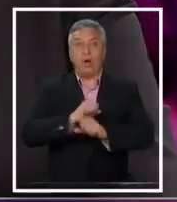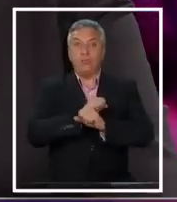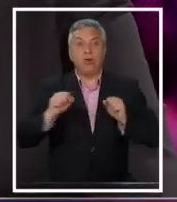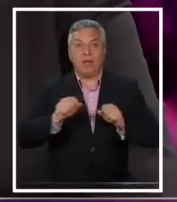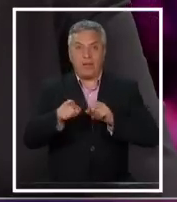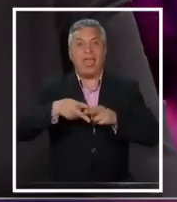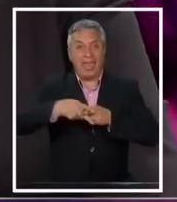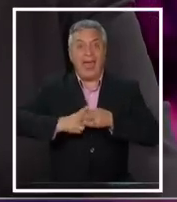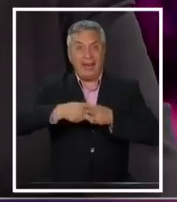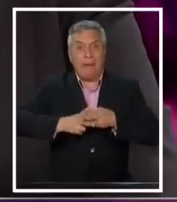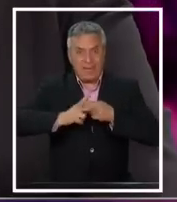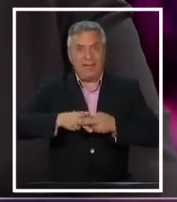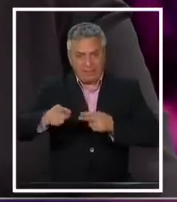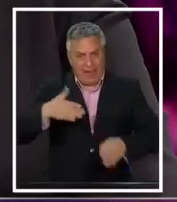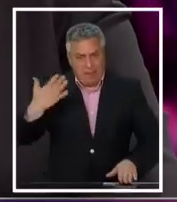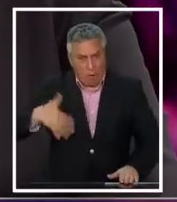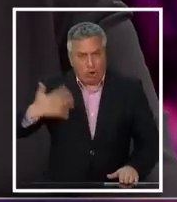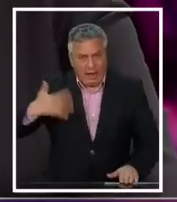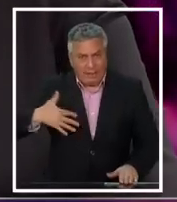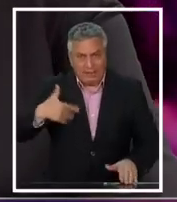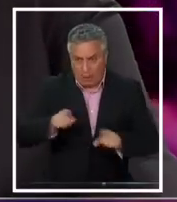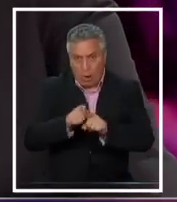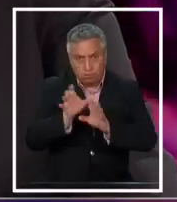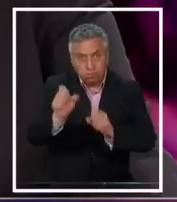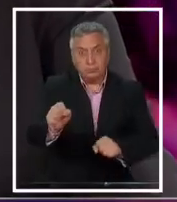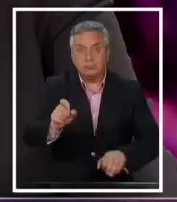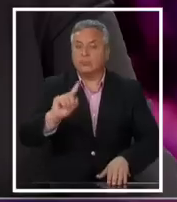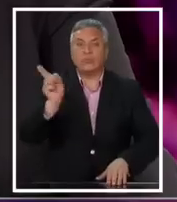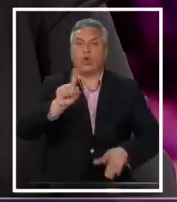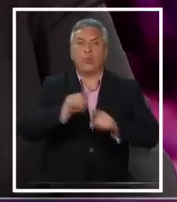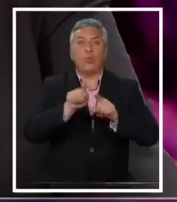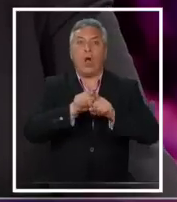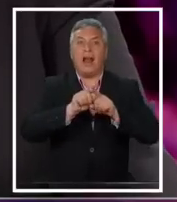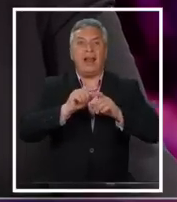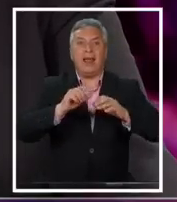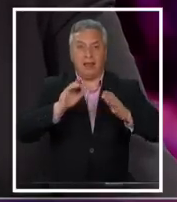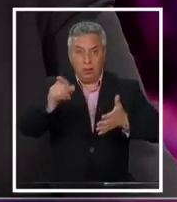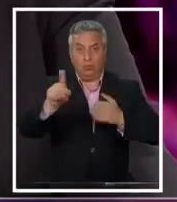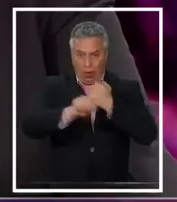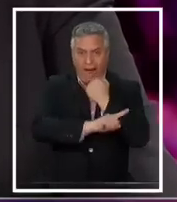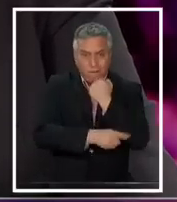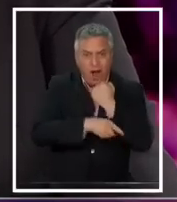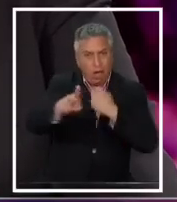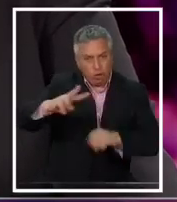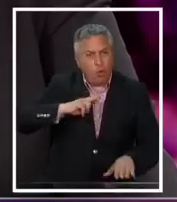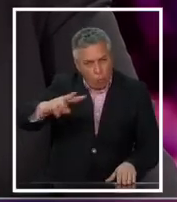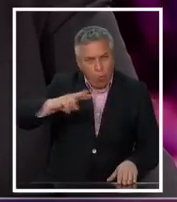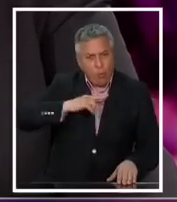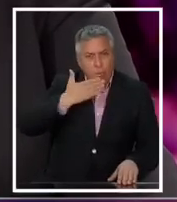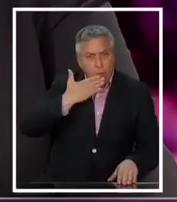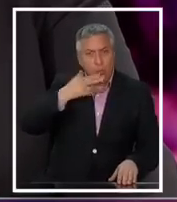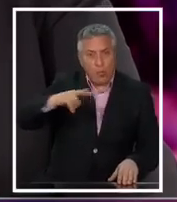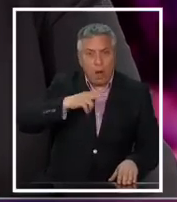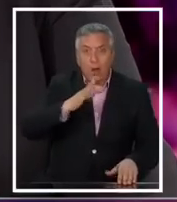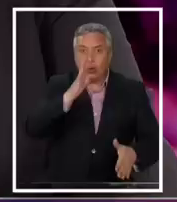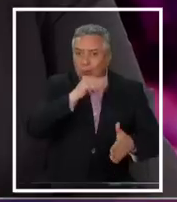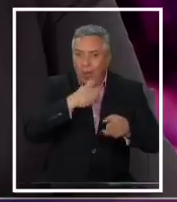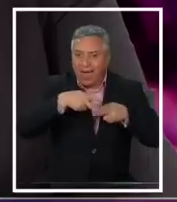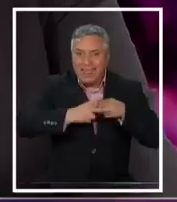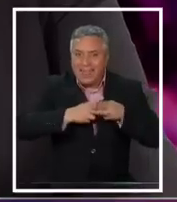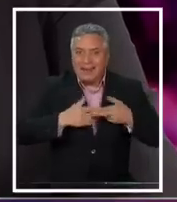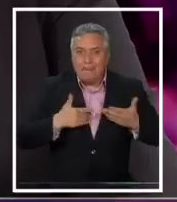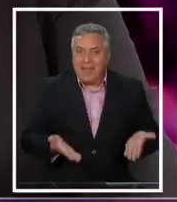usar una herramienta vital. Y no se trata de que usemos el estado de catástrofe, tú eres abogado igual que yo. No hay herramienta. Entonces,